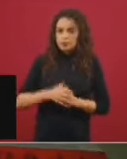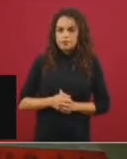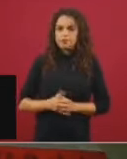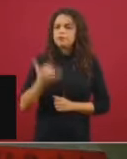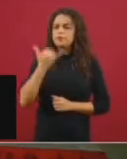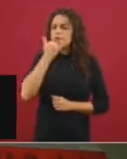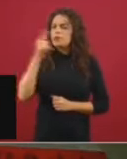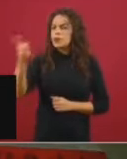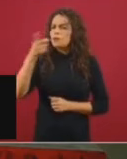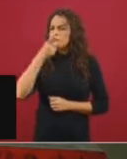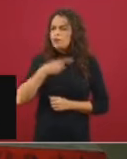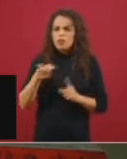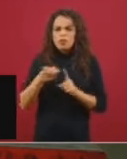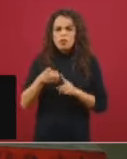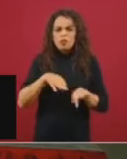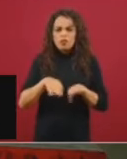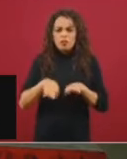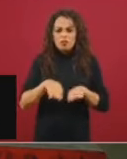dijo usted qué es?